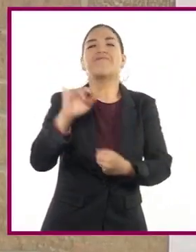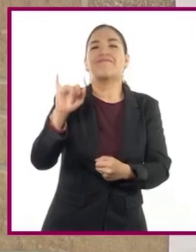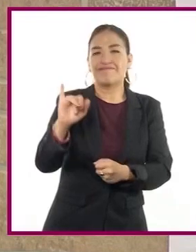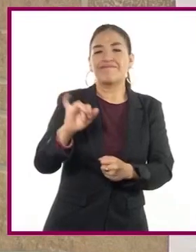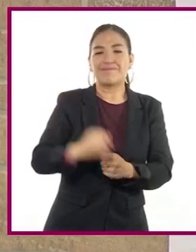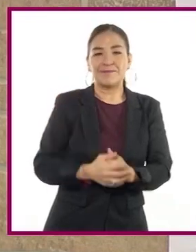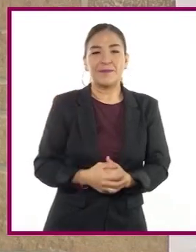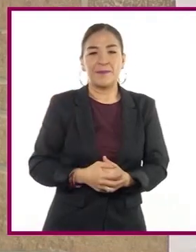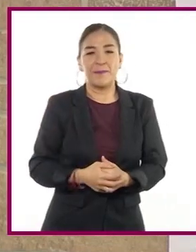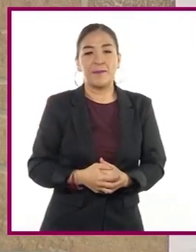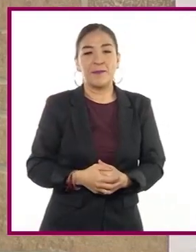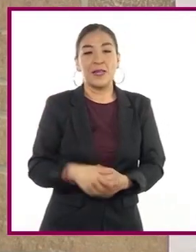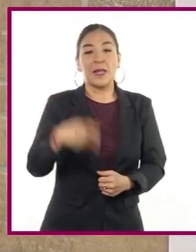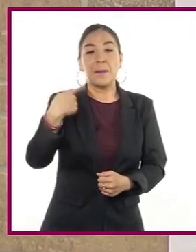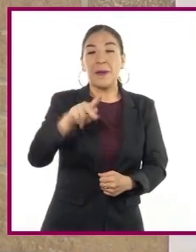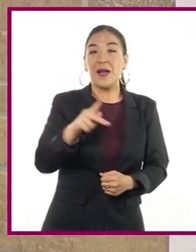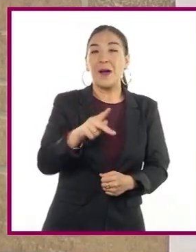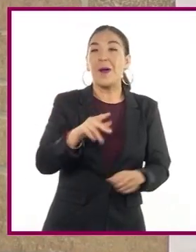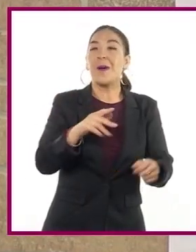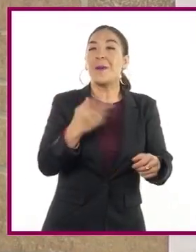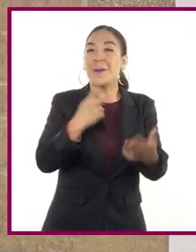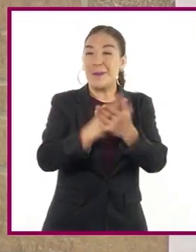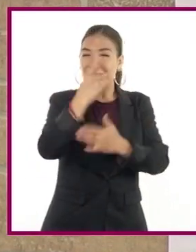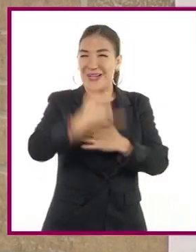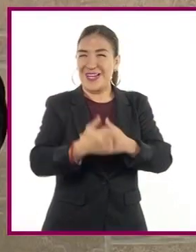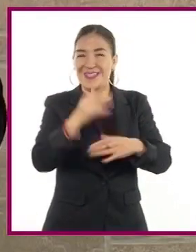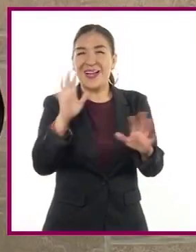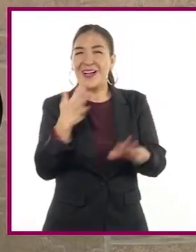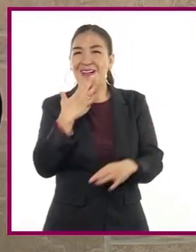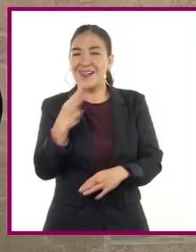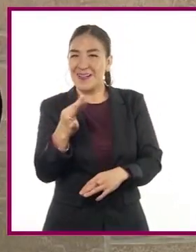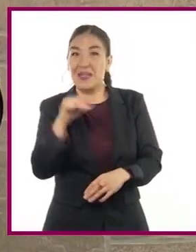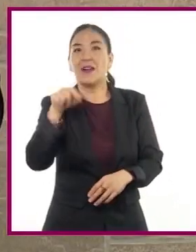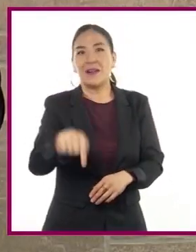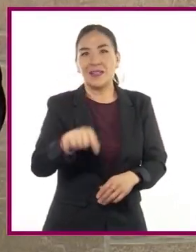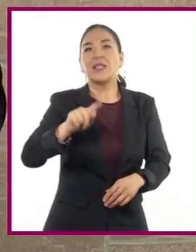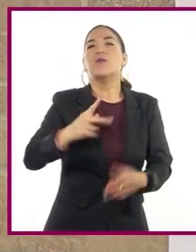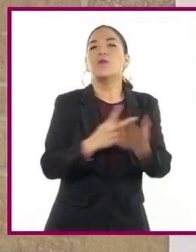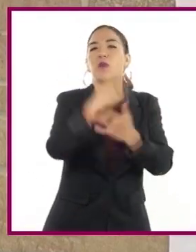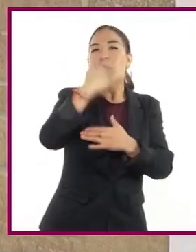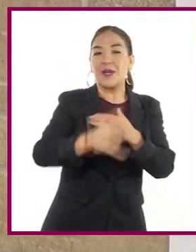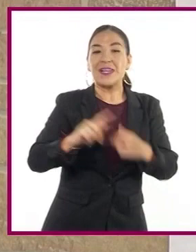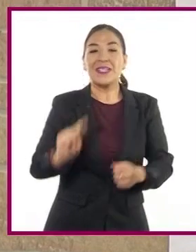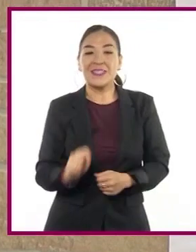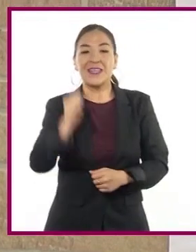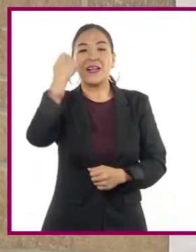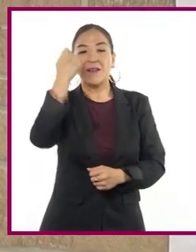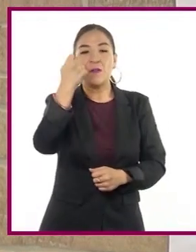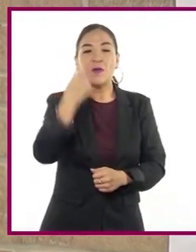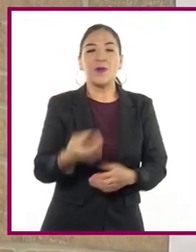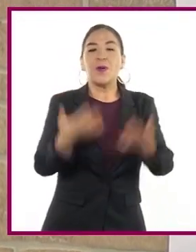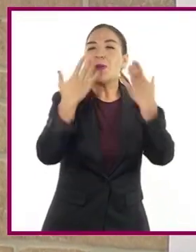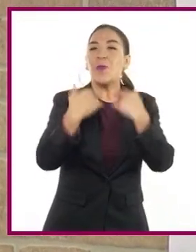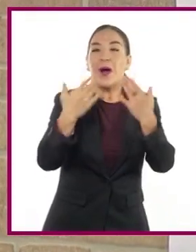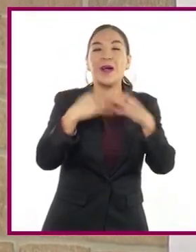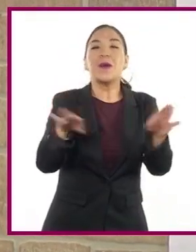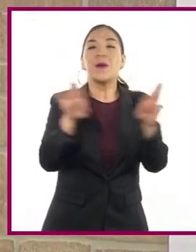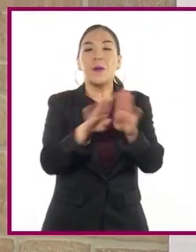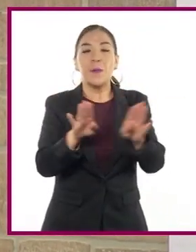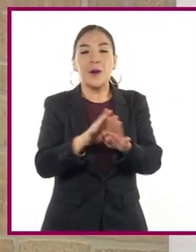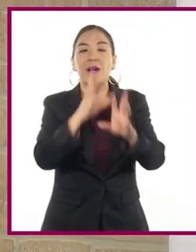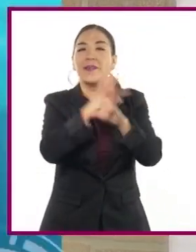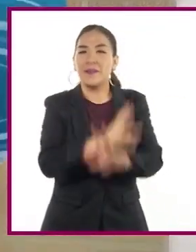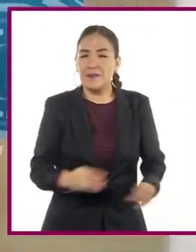es. Pero no cualquier proyecto, sino un proyecto tecnológico. Aunque no hay solo una definición,